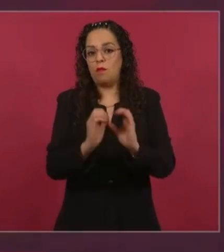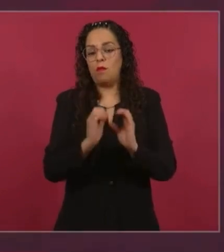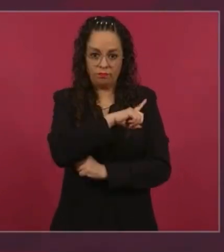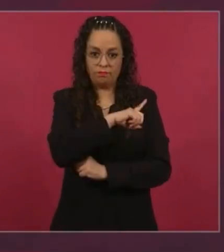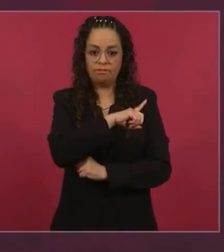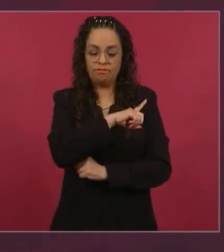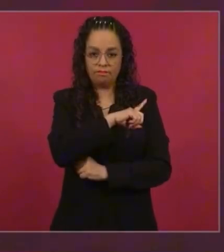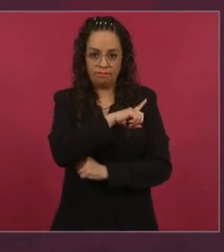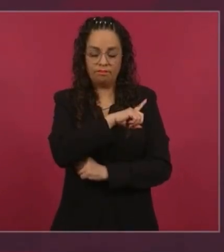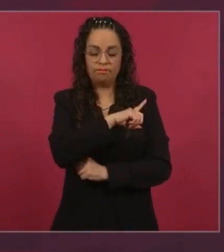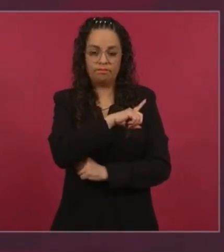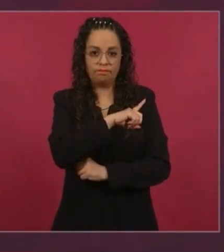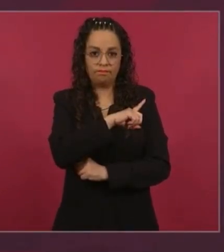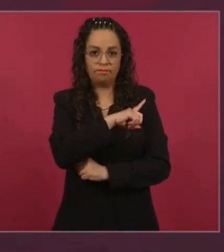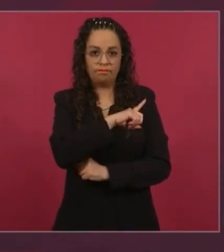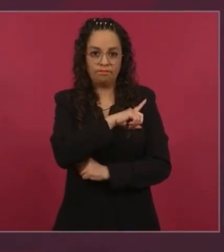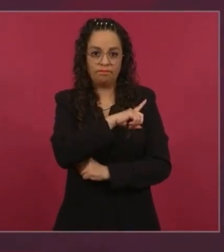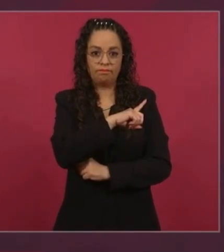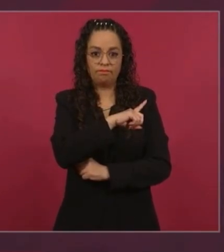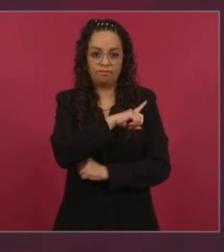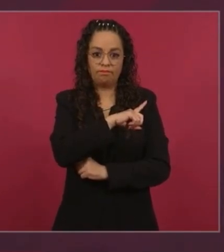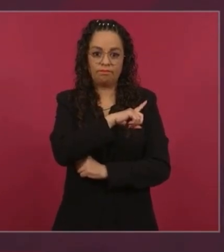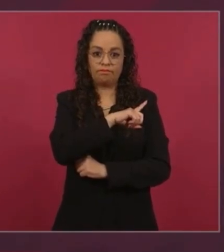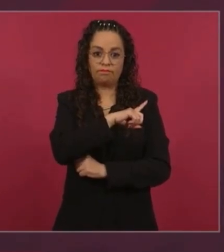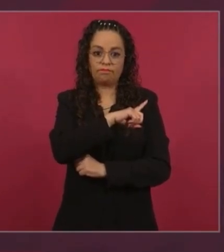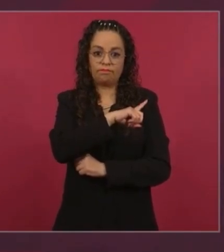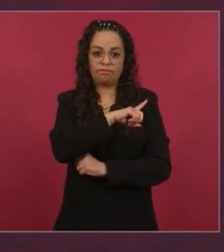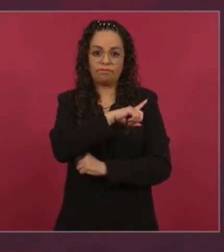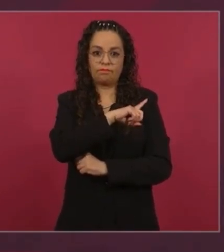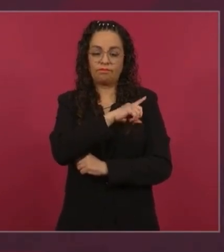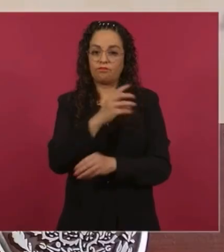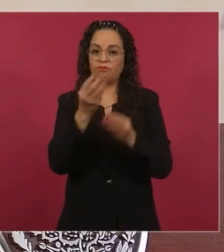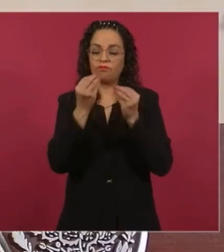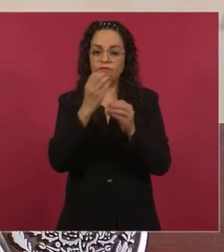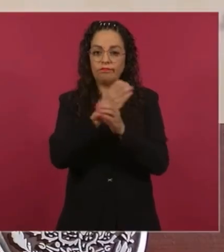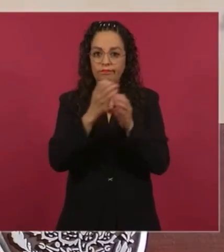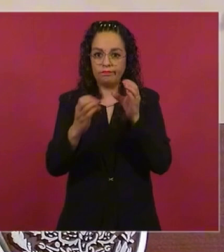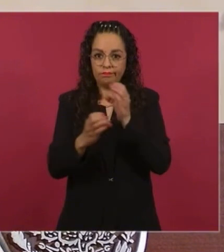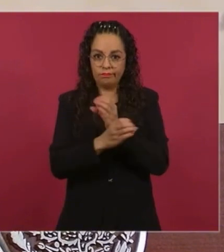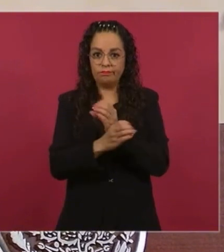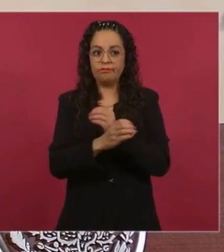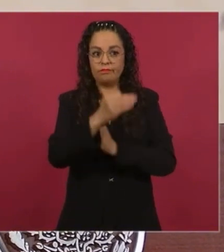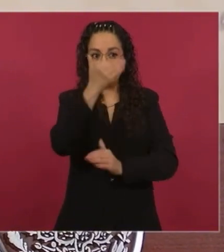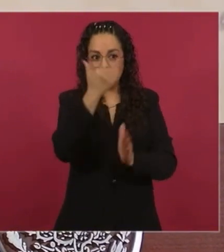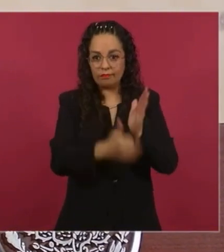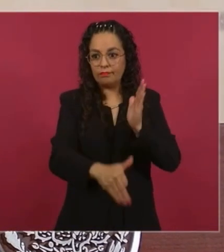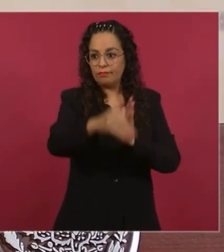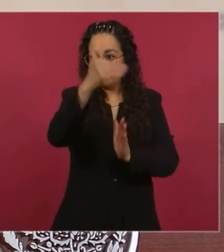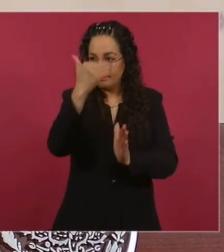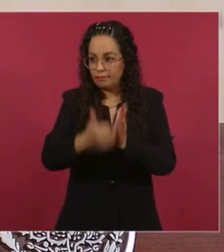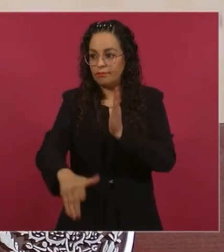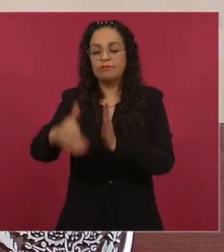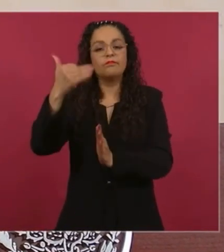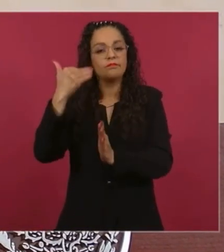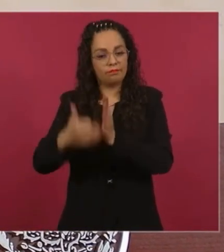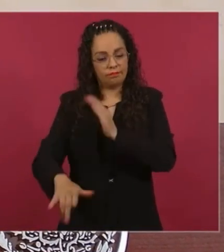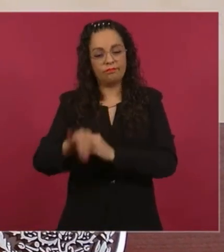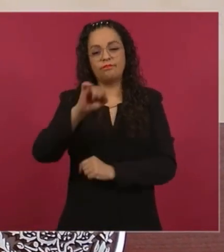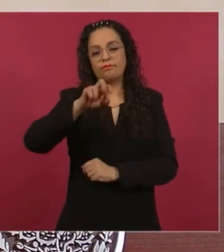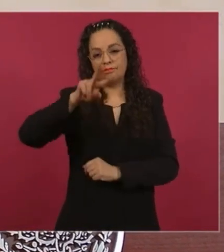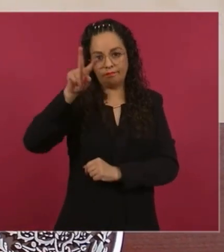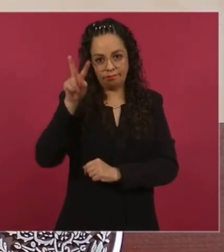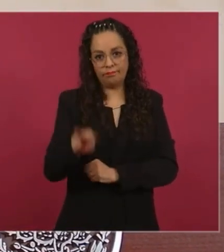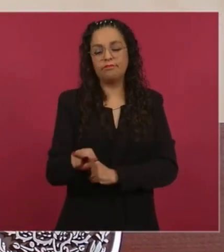Hay muchas demandas pendientes, porque era un desorden,